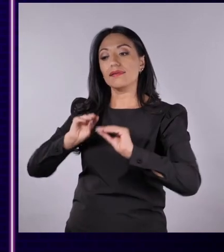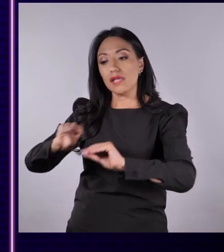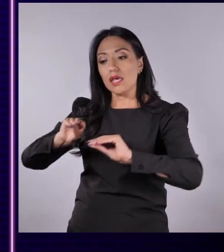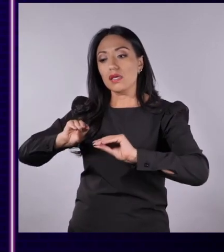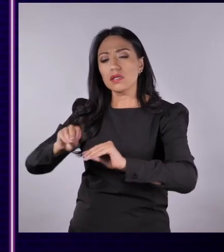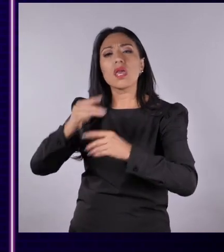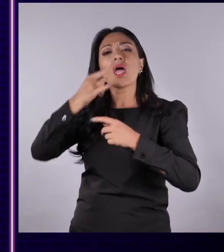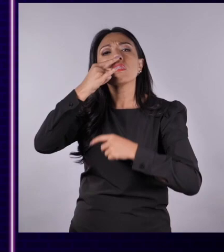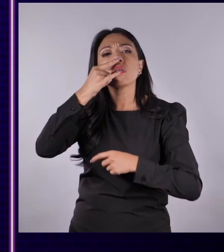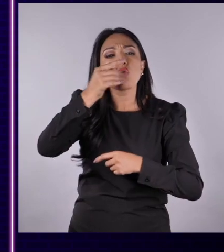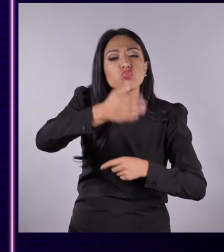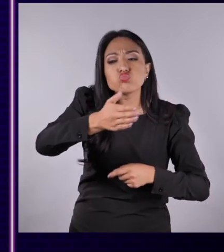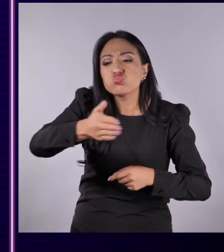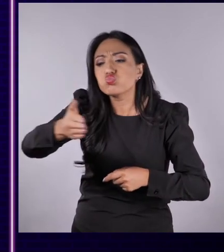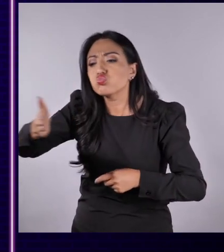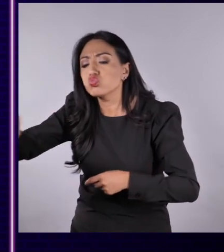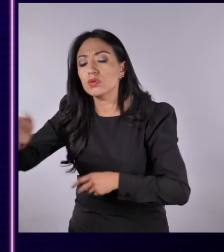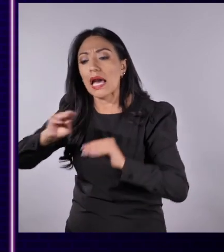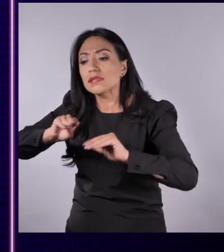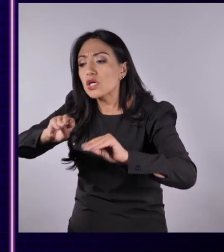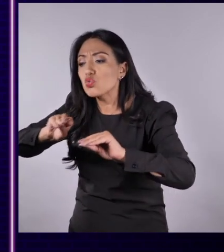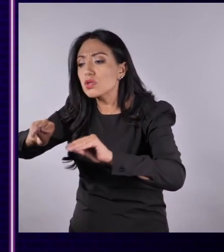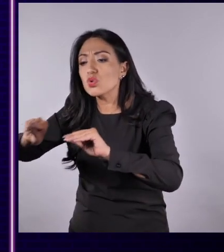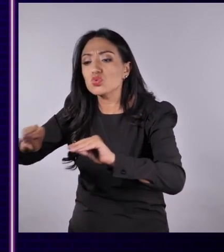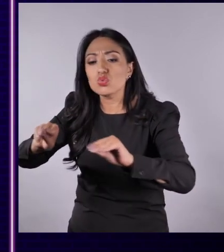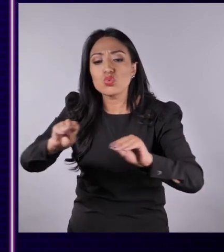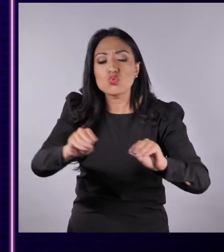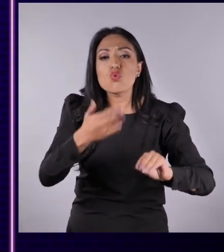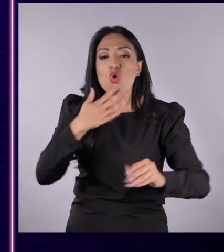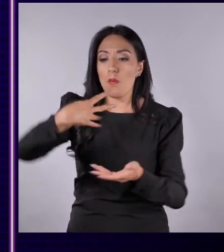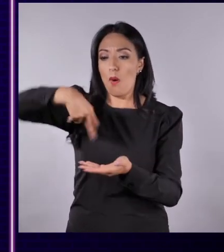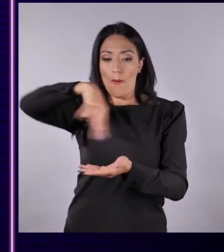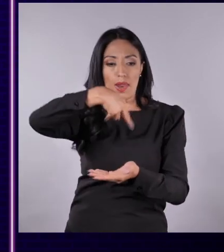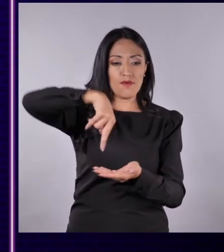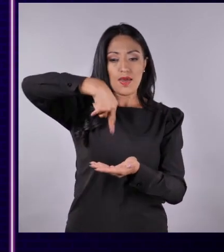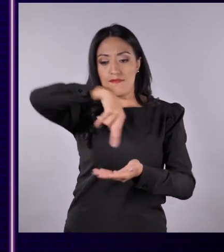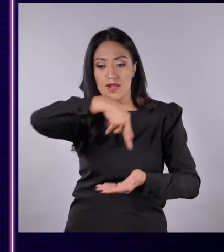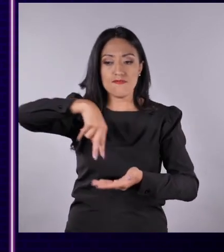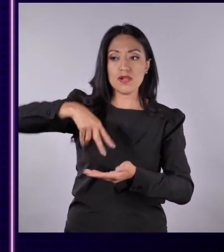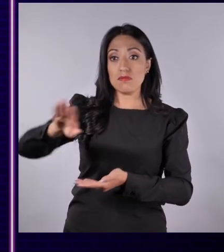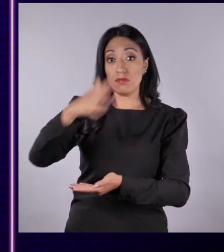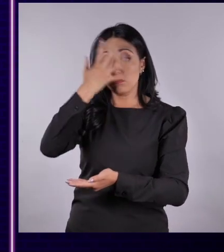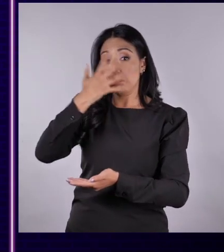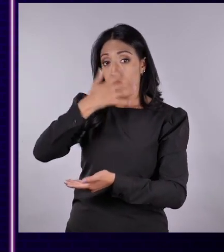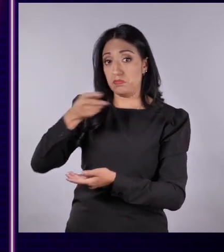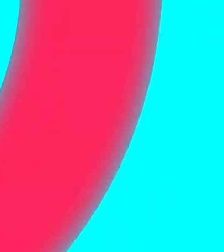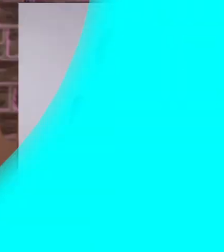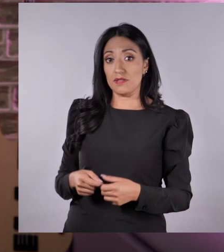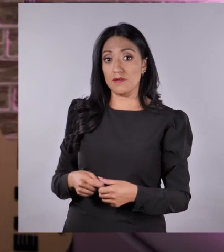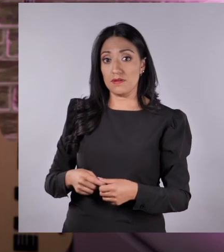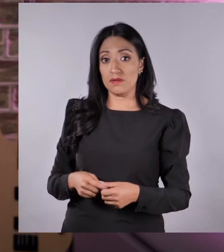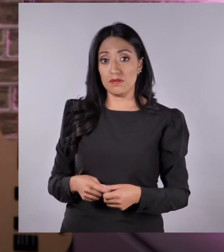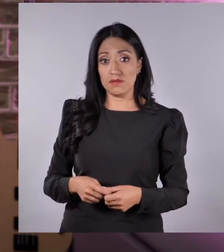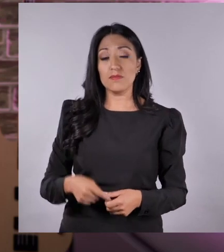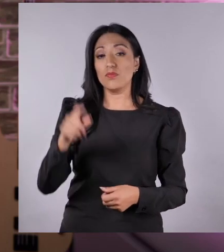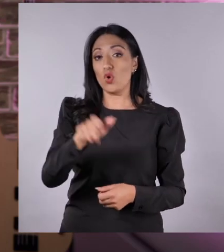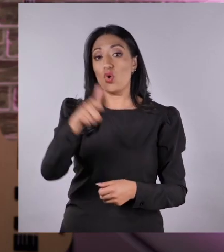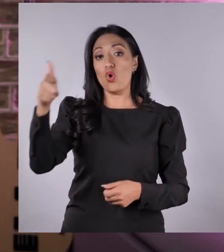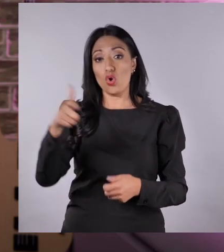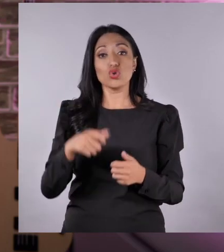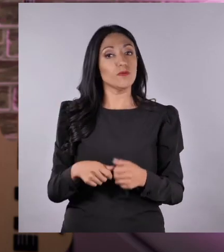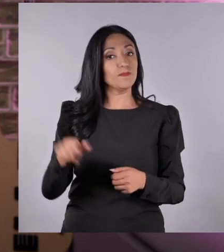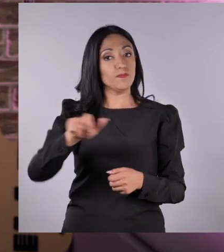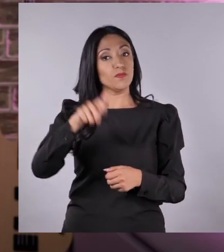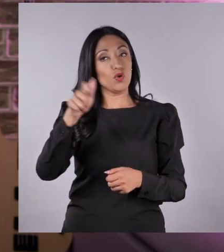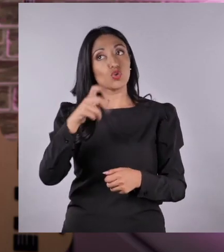de la cual, él enseñó a decenas de niños y jóvenes para que toquen marimba y bailen en la provincia de Esmeraldas. ¡Qué lindo suena!